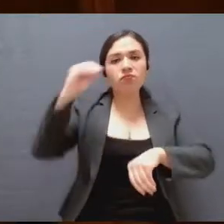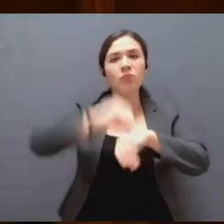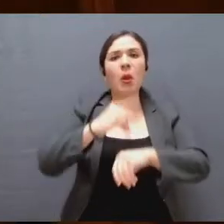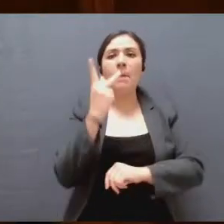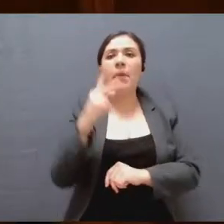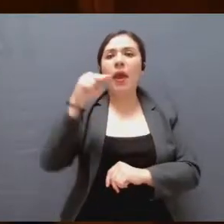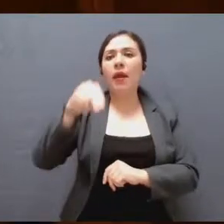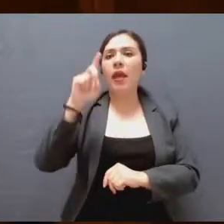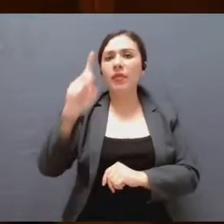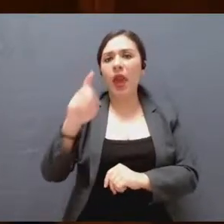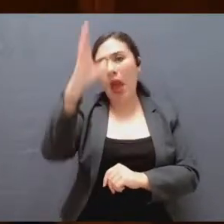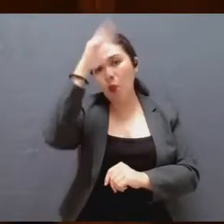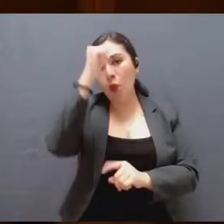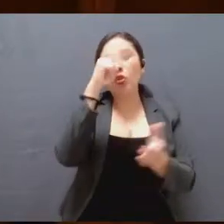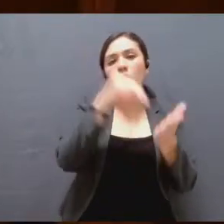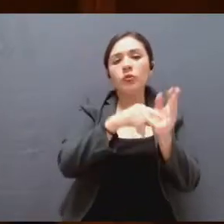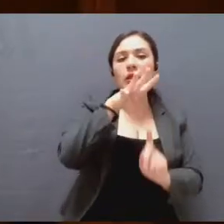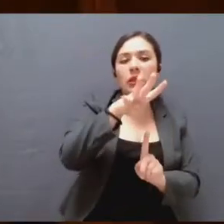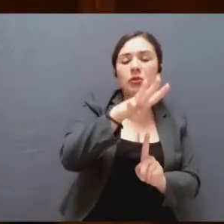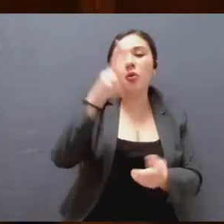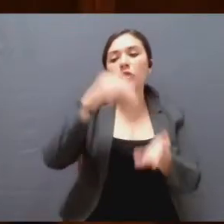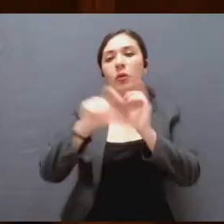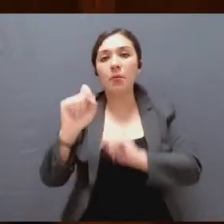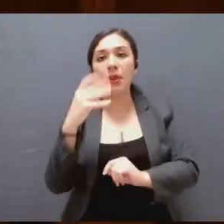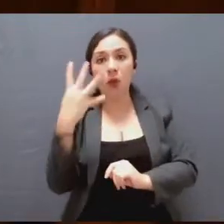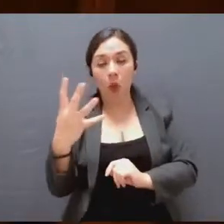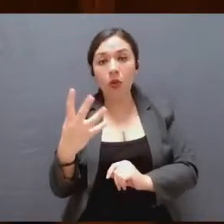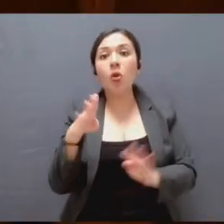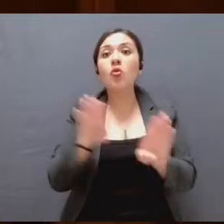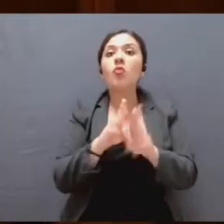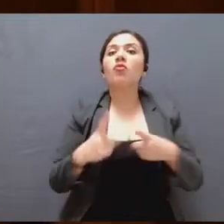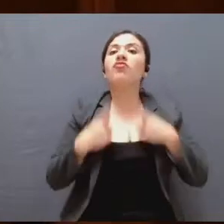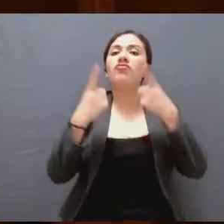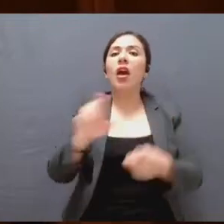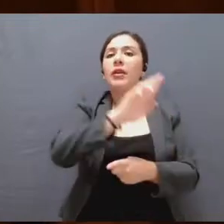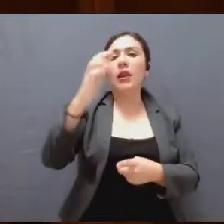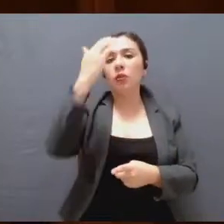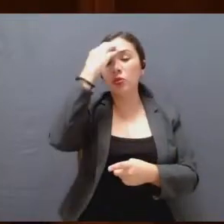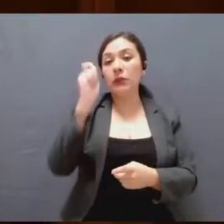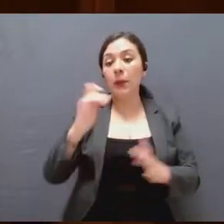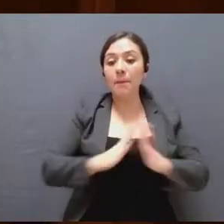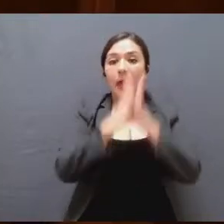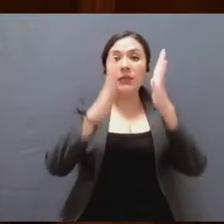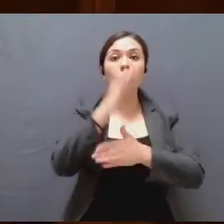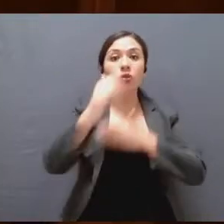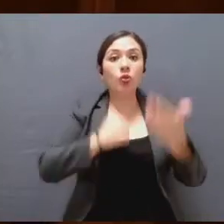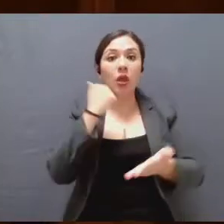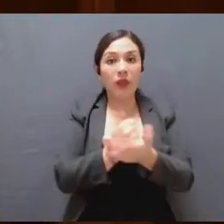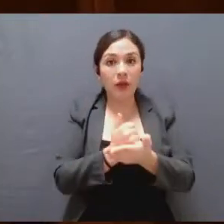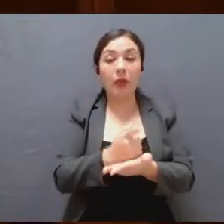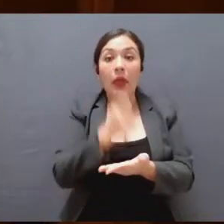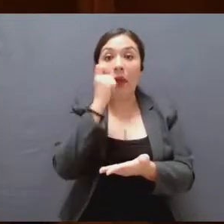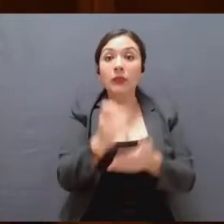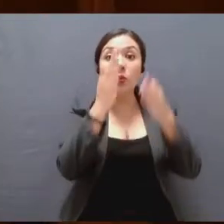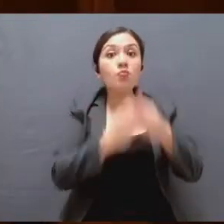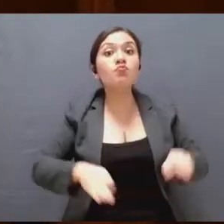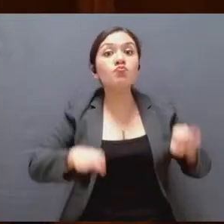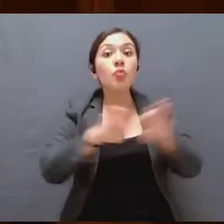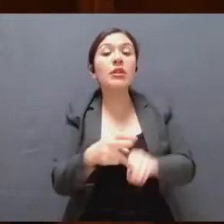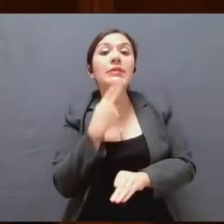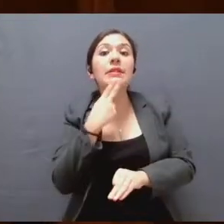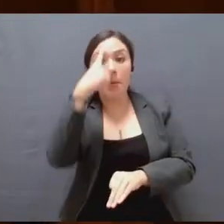de Desarrollo 2019-2024, el reconocimiento a la participación ciudadana, como un medio para el